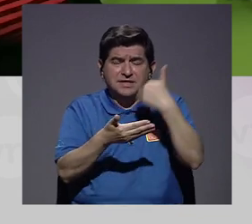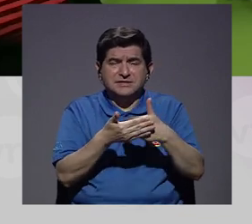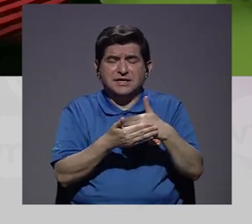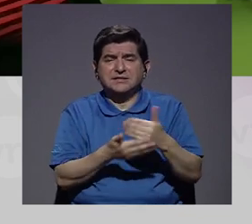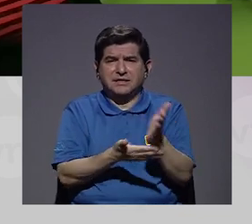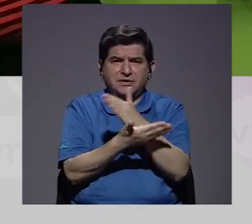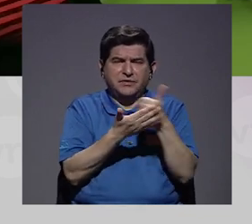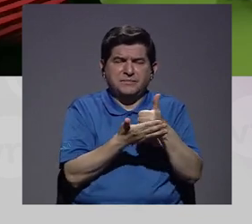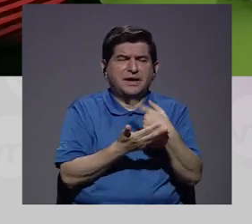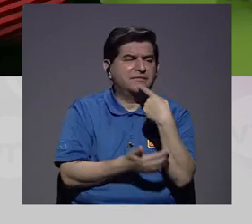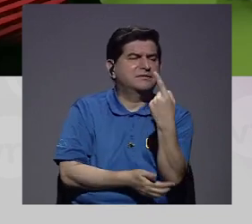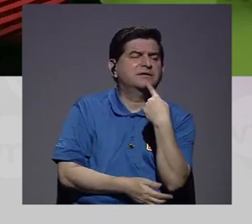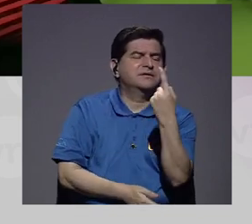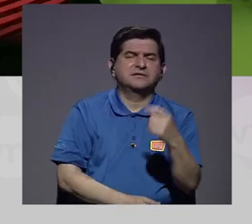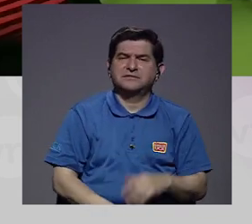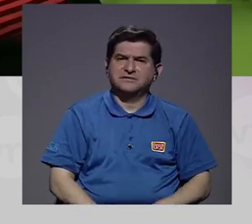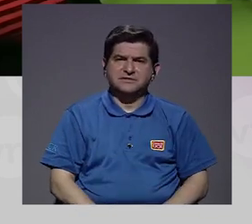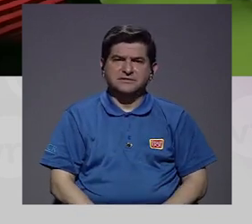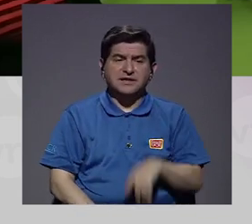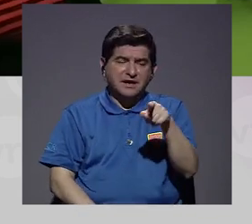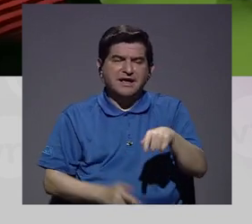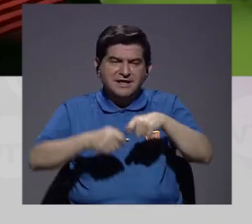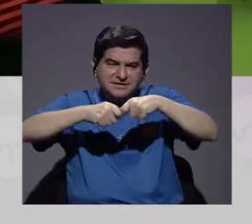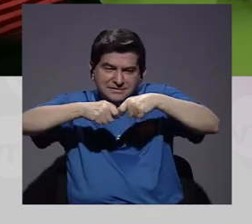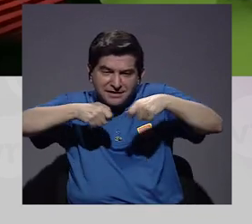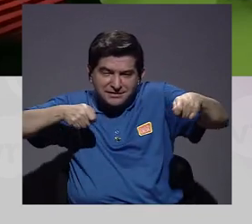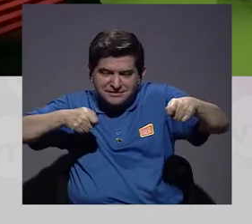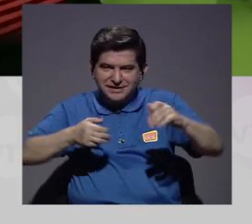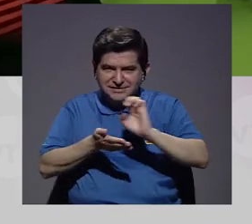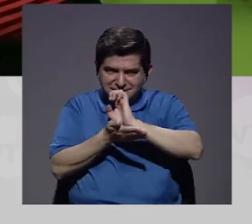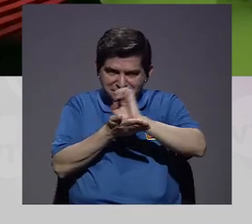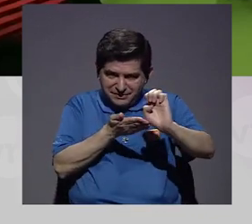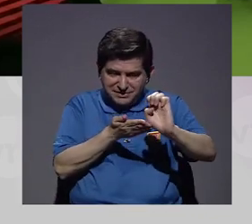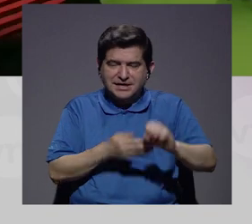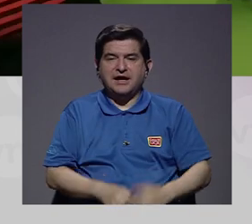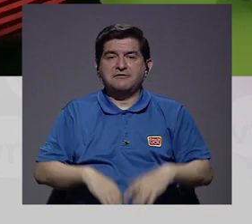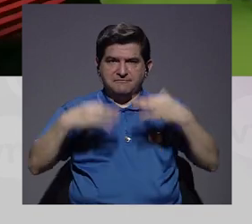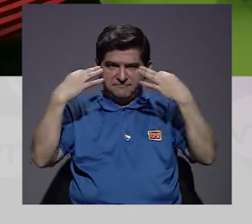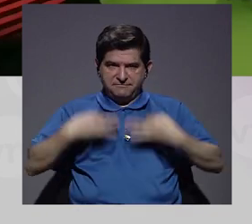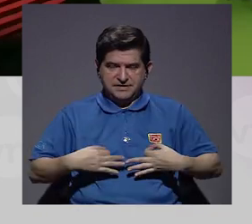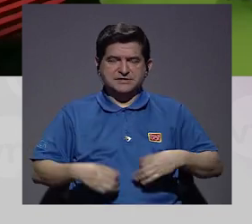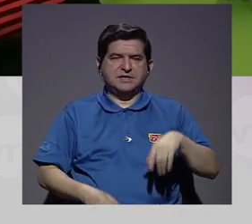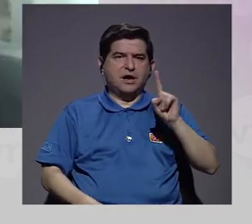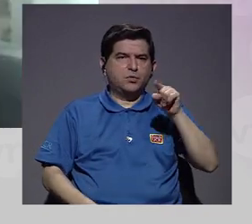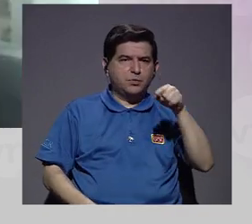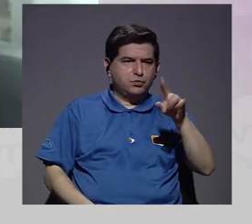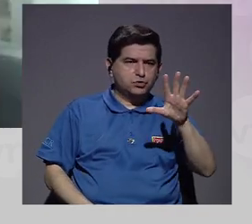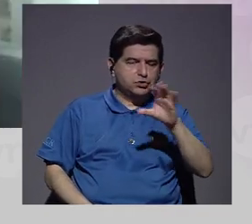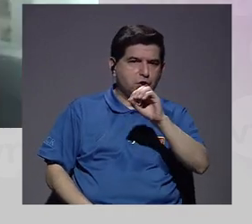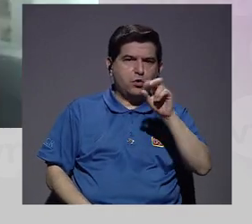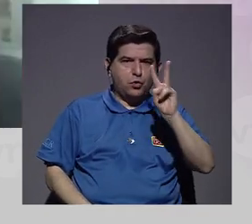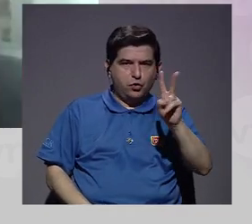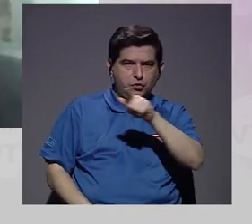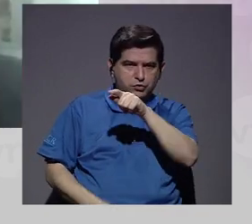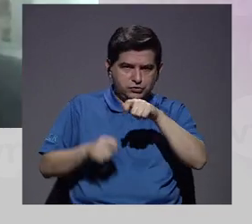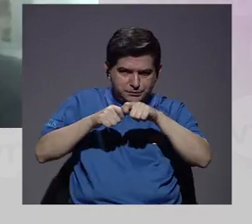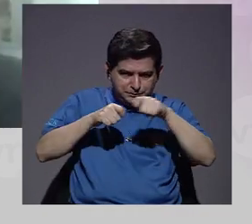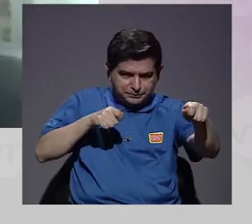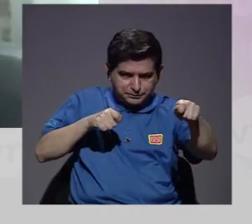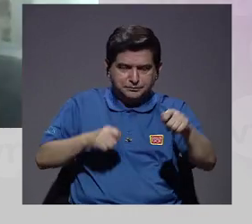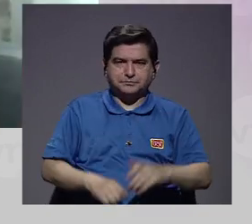lo que ahora, en el bloque anterior señalaba, de que esa distancia para prevenir, que es física, de metro y medio, dos metros, y que además